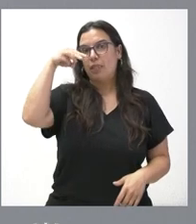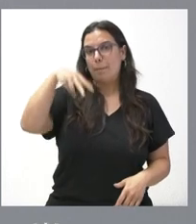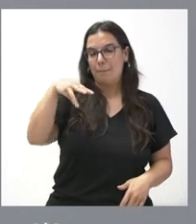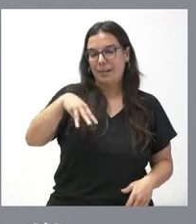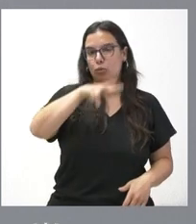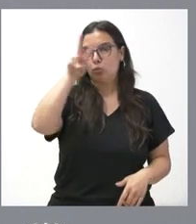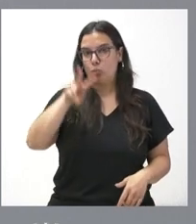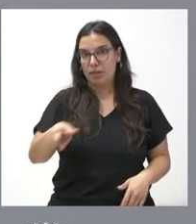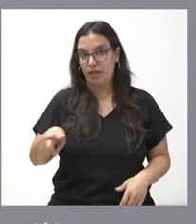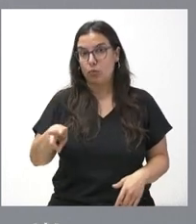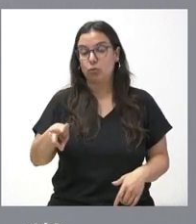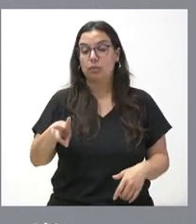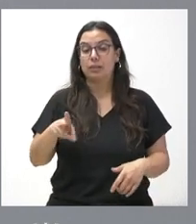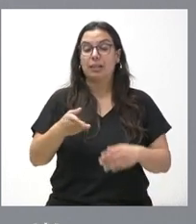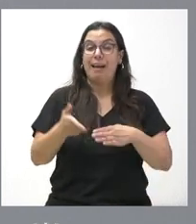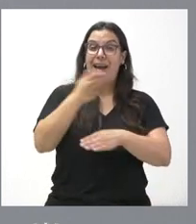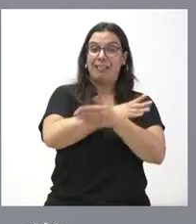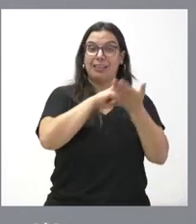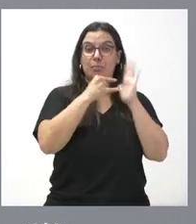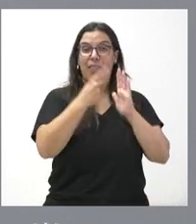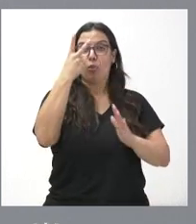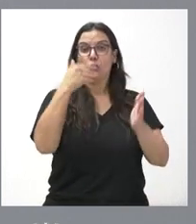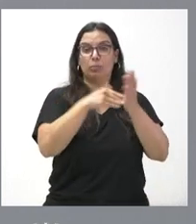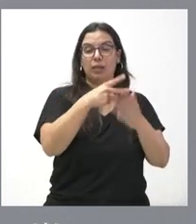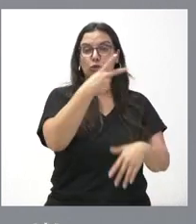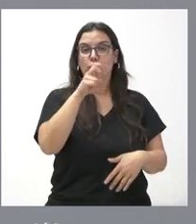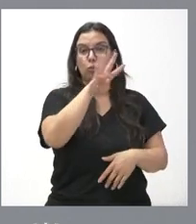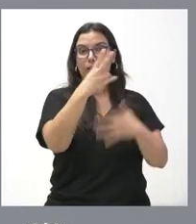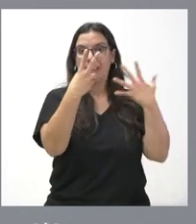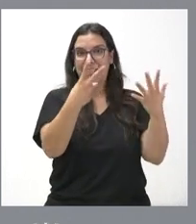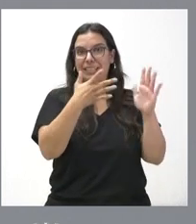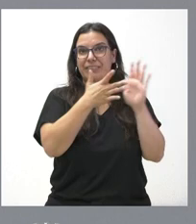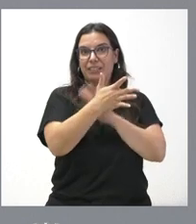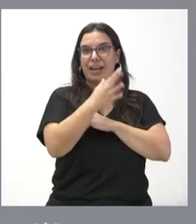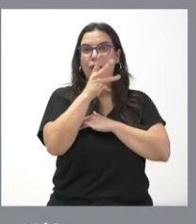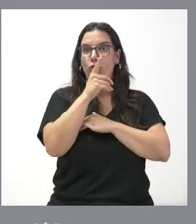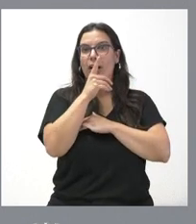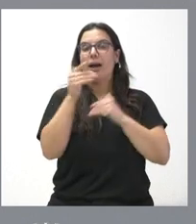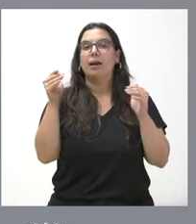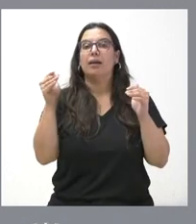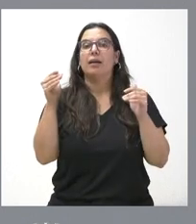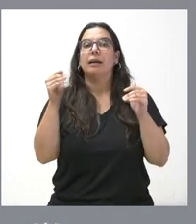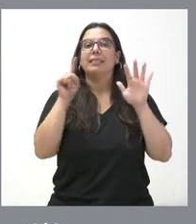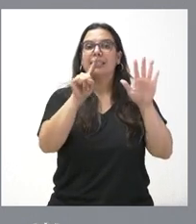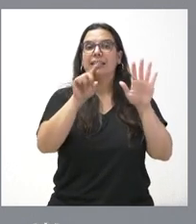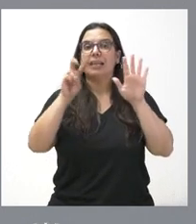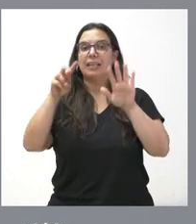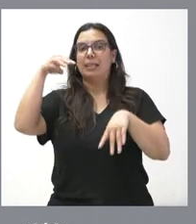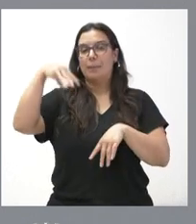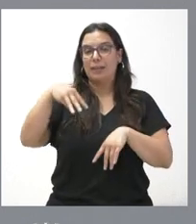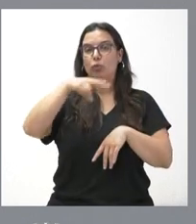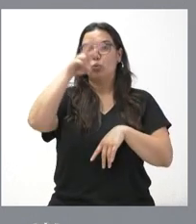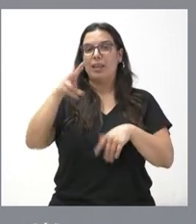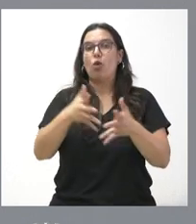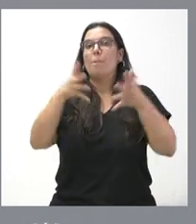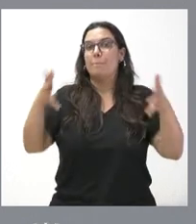En el anterior plan eran 2.247, por tanto, habrá 67 metros cuadrados más para la atención